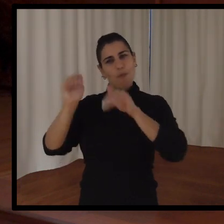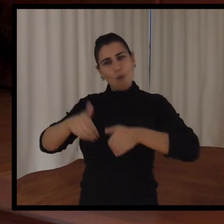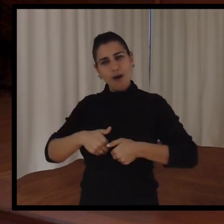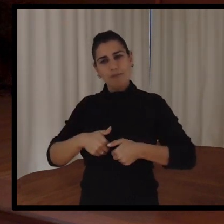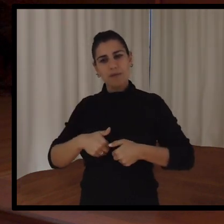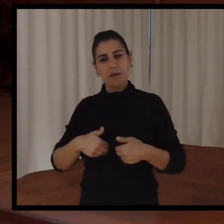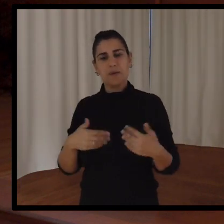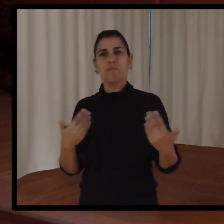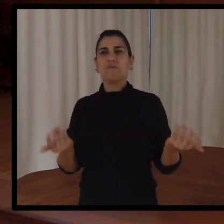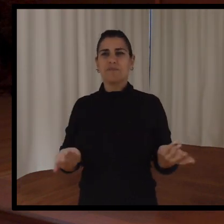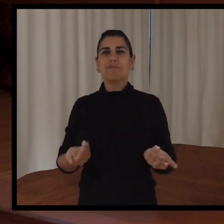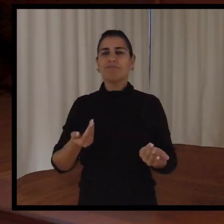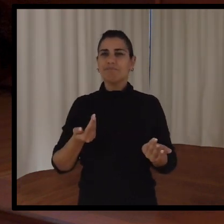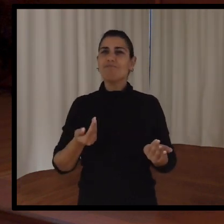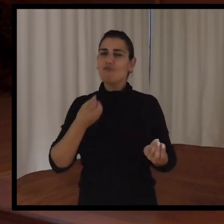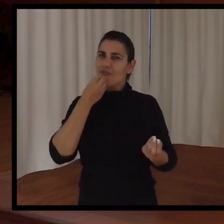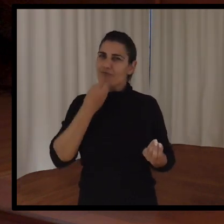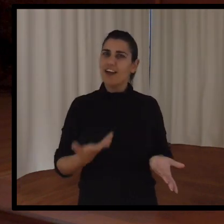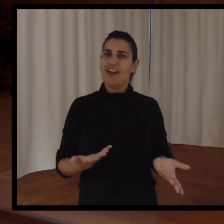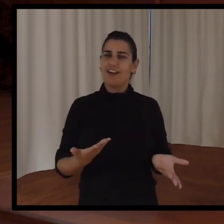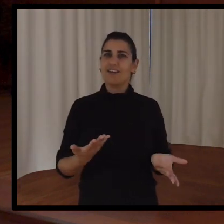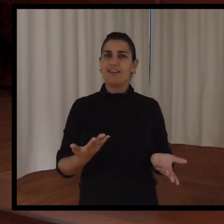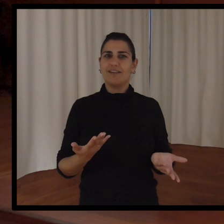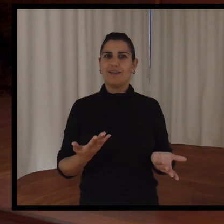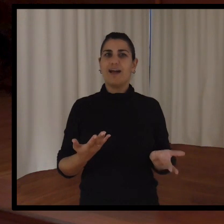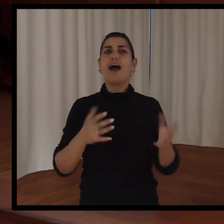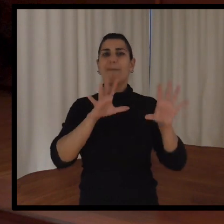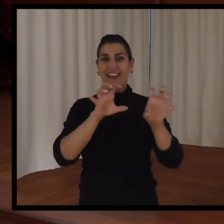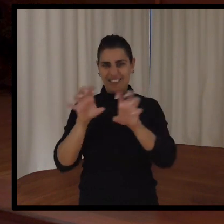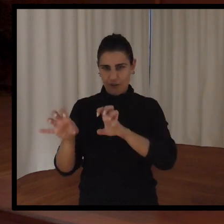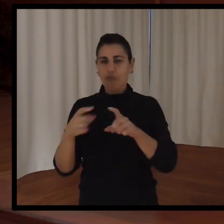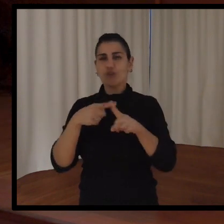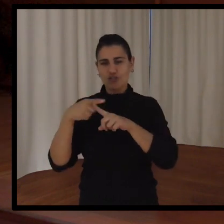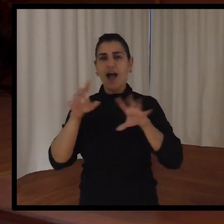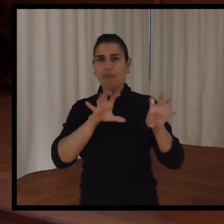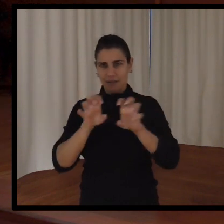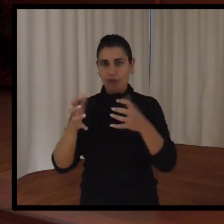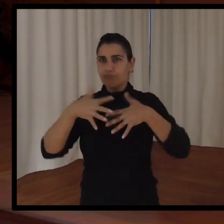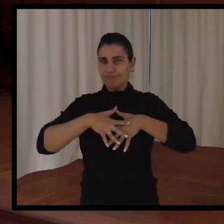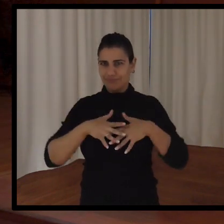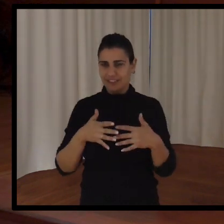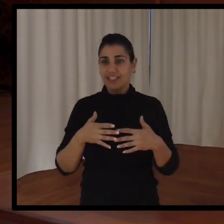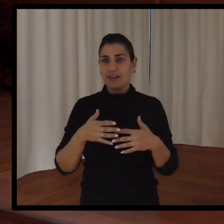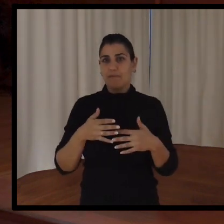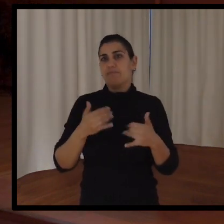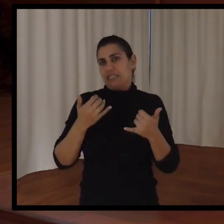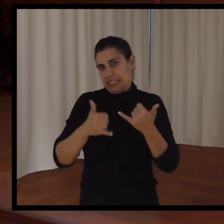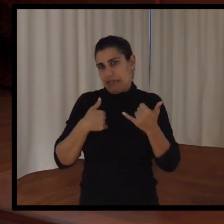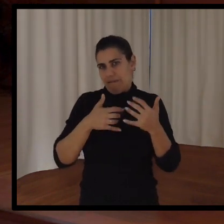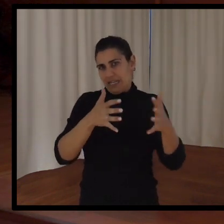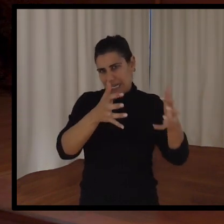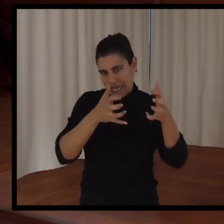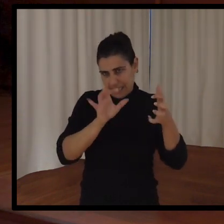algo siempre aprendido, y que en esta competición, cuando se trata de ganar, pues,